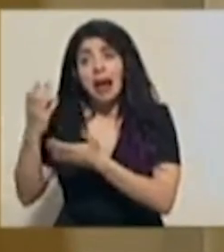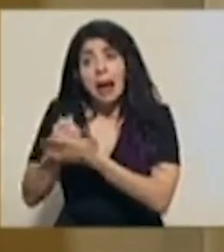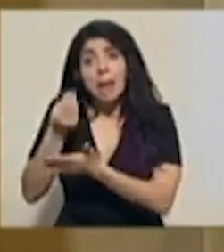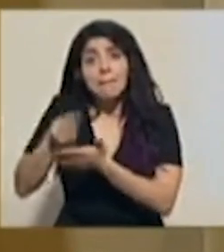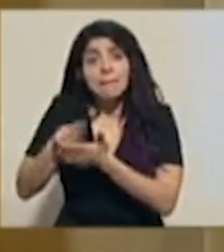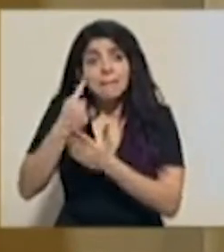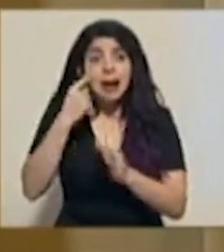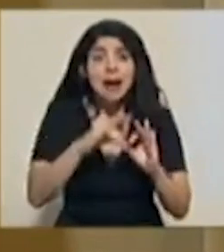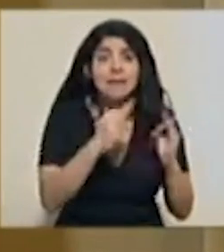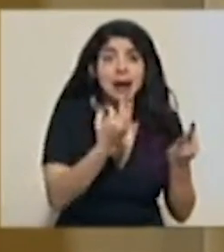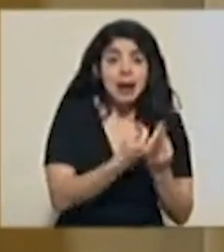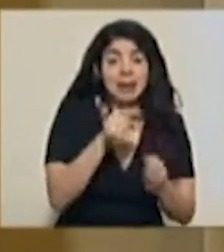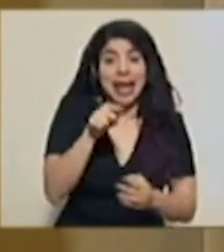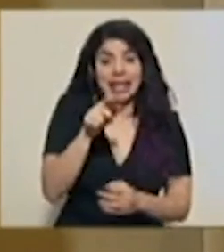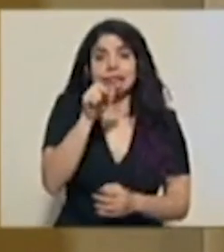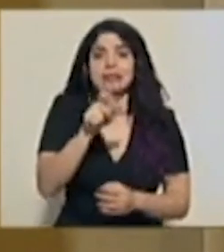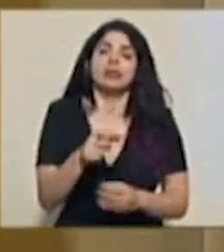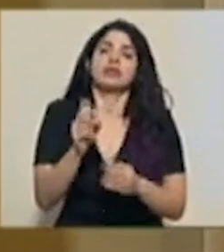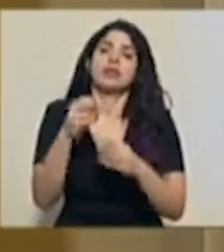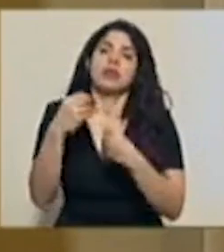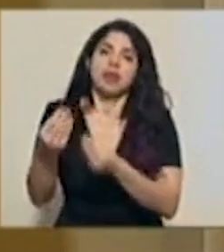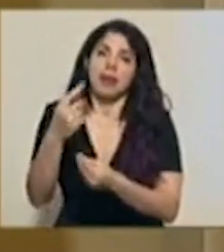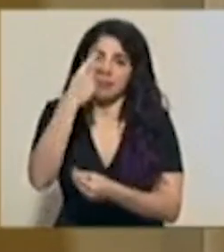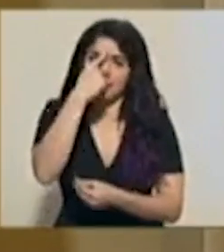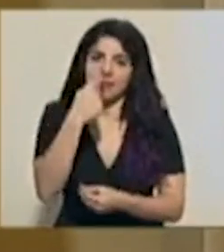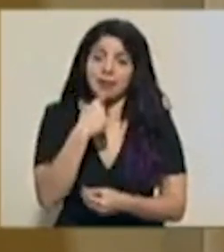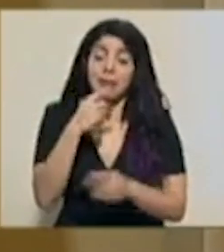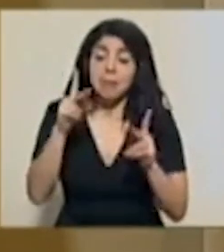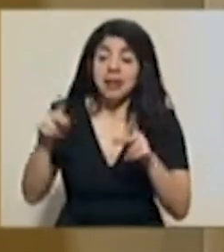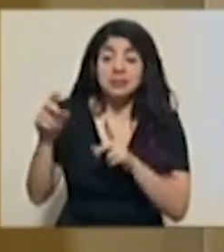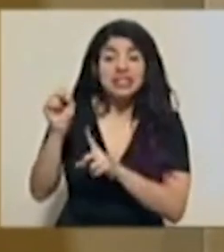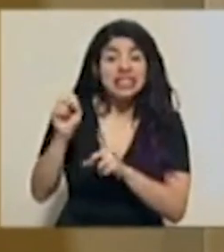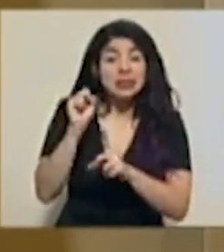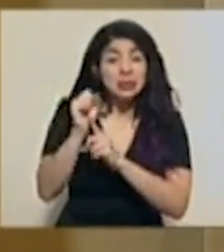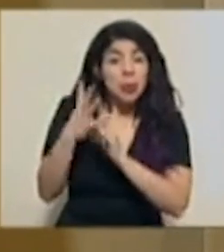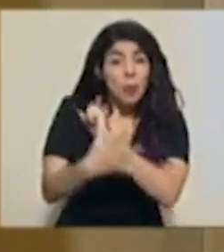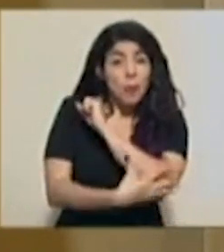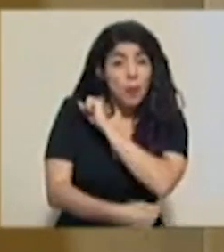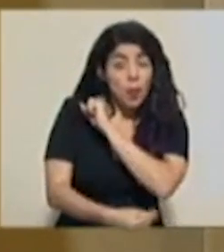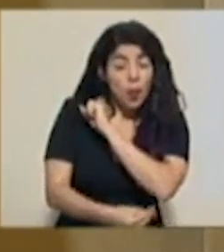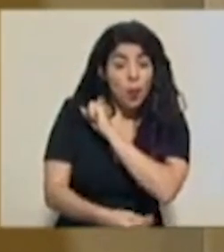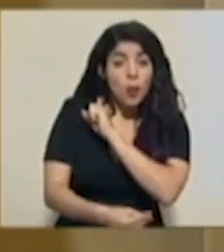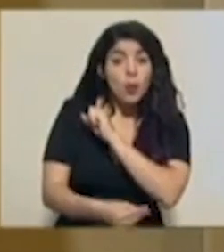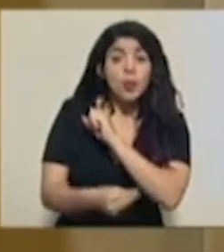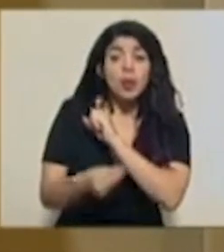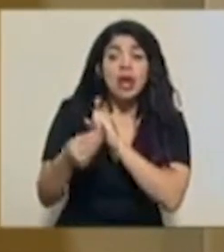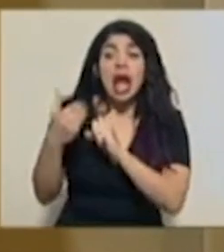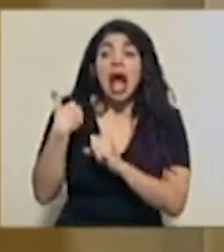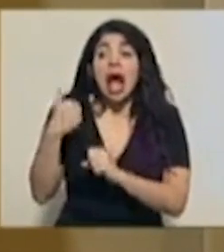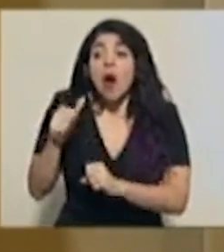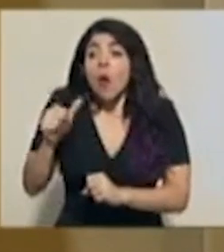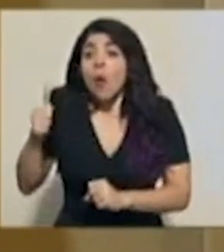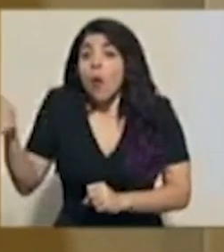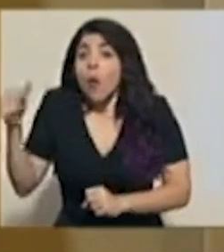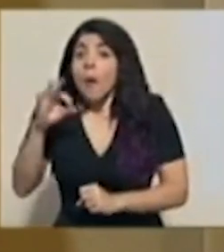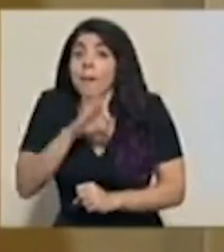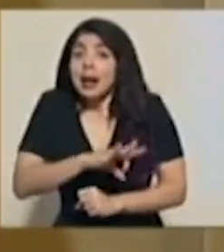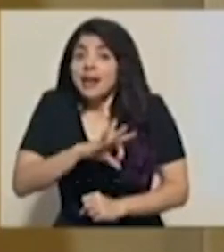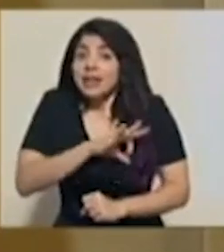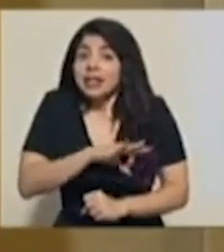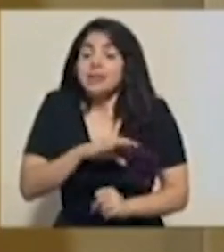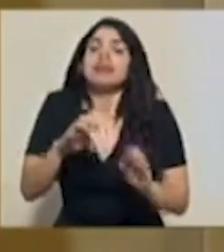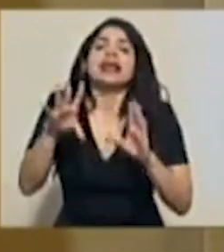Las familias en condición de pobreza que reciben, eso sí, otro tipo de beneficios, incluido